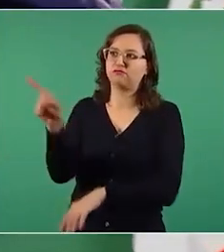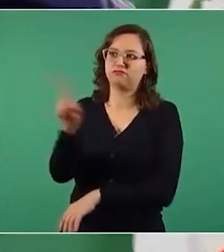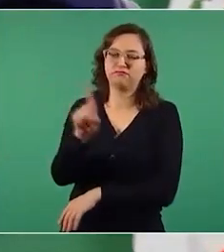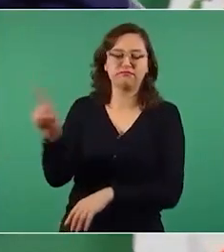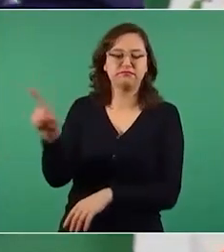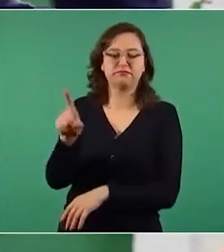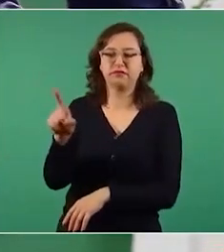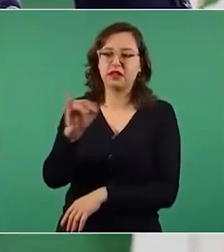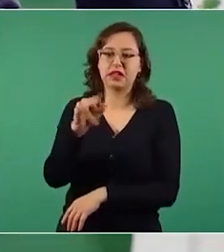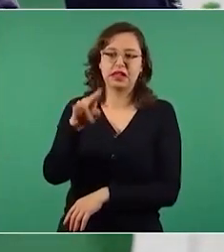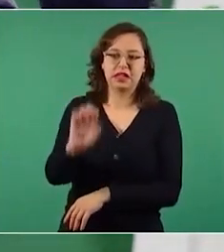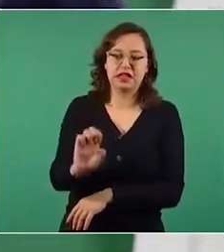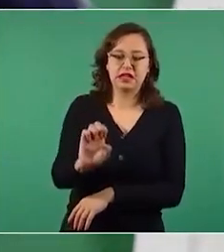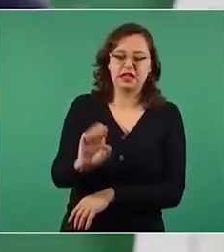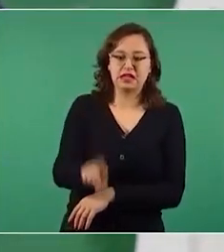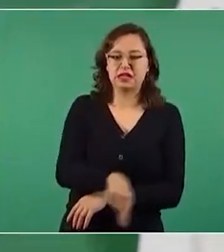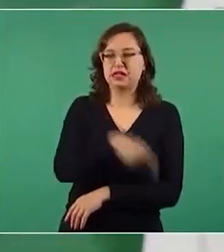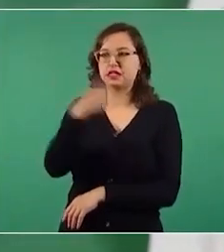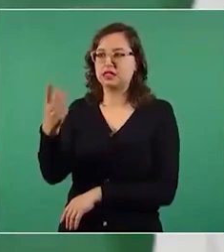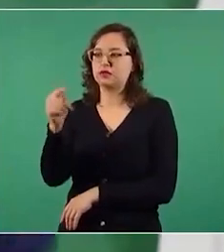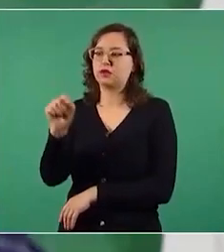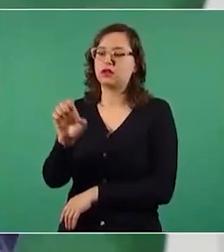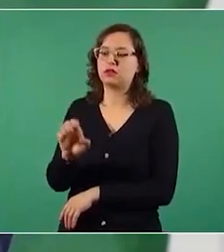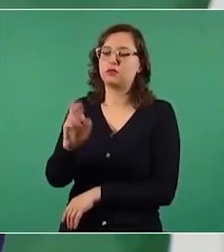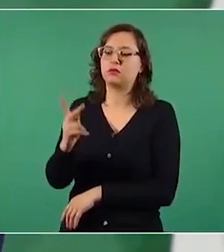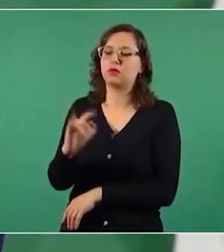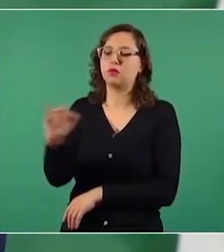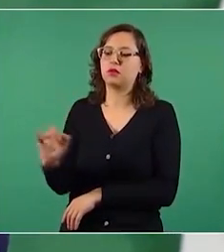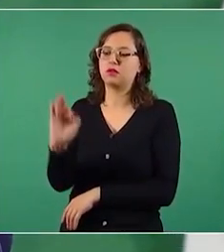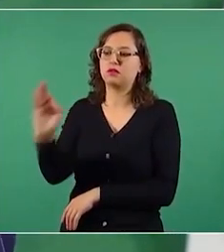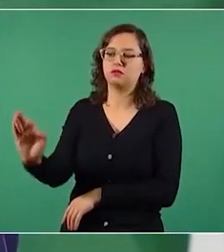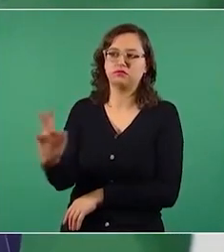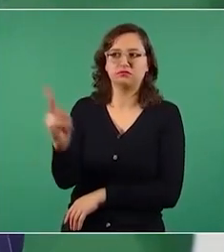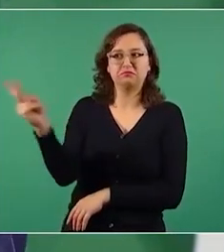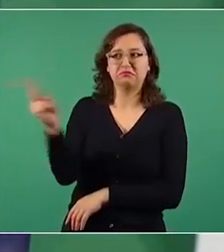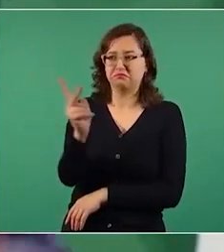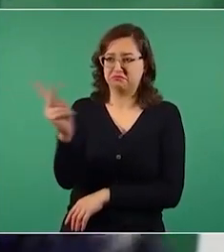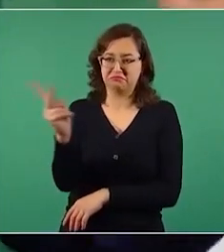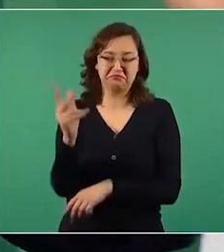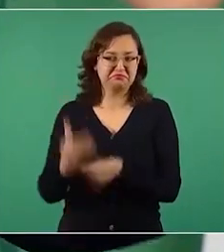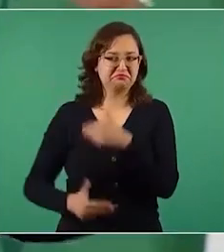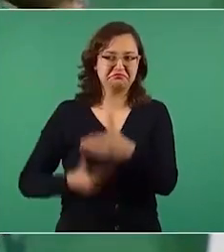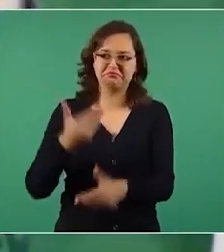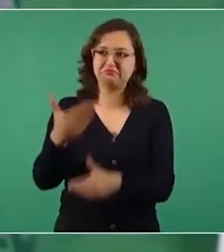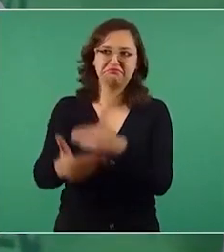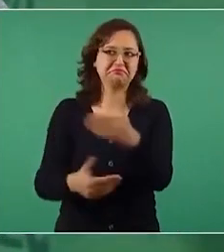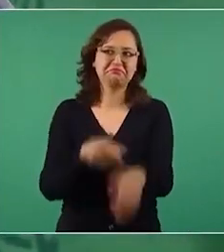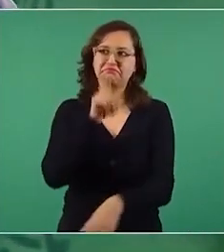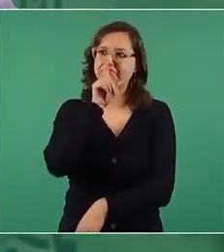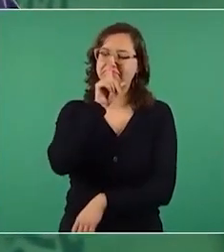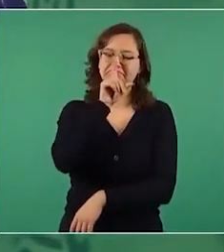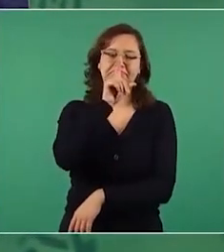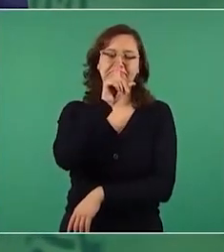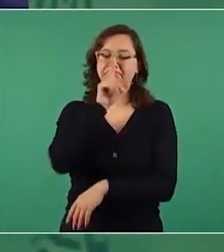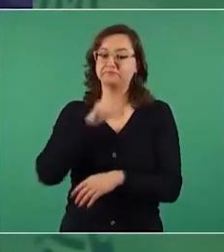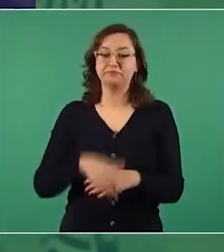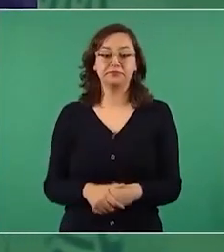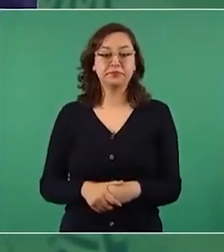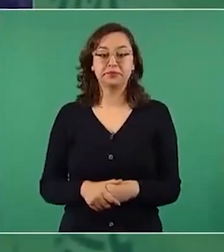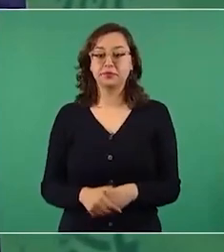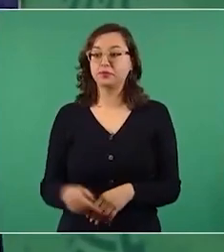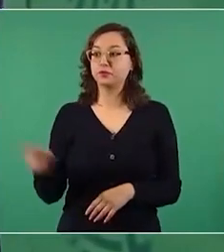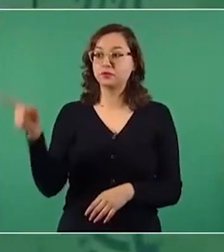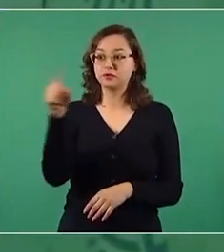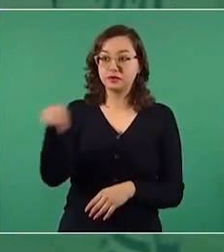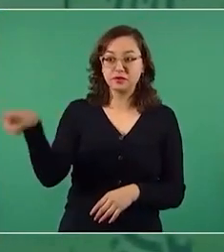del INE y del tribunal estos aparatos han actuado de manera